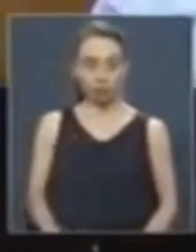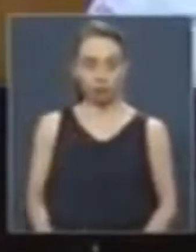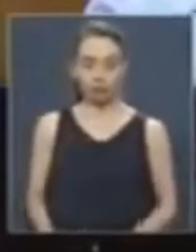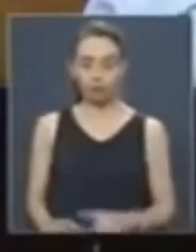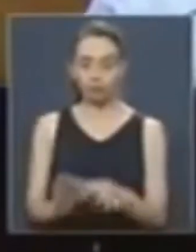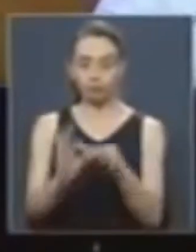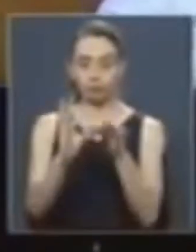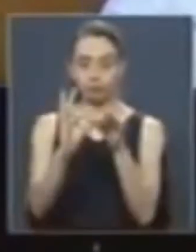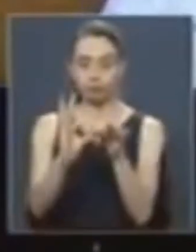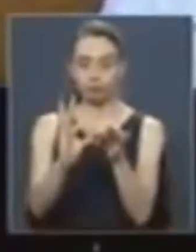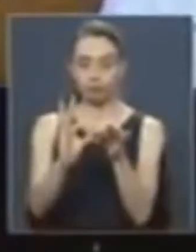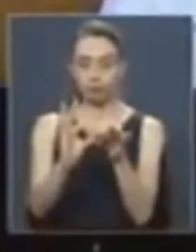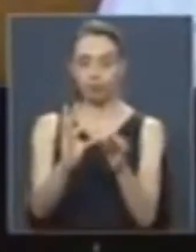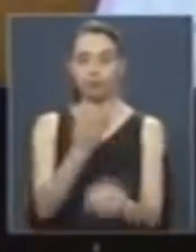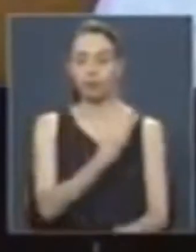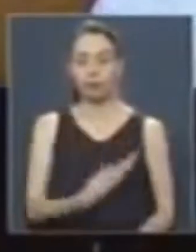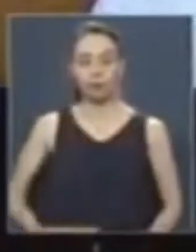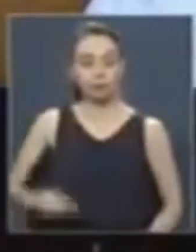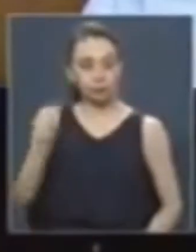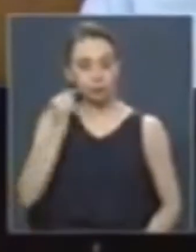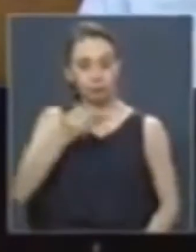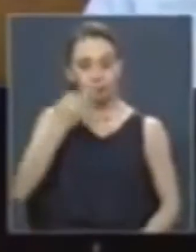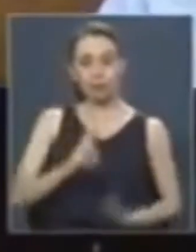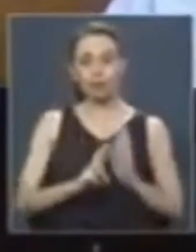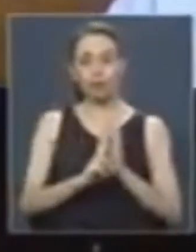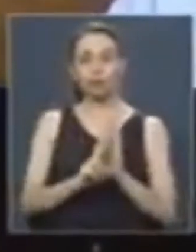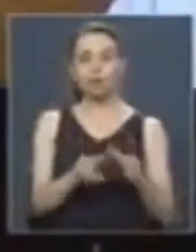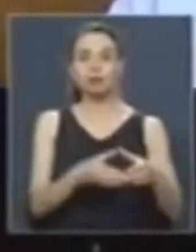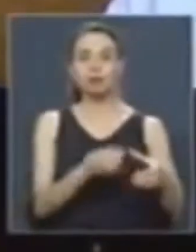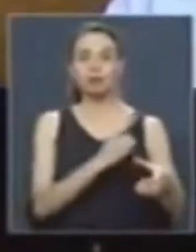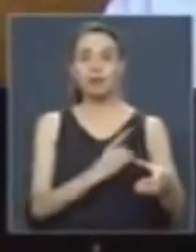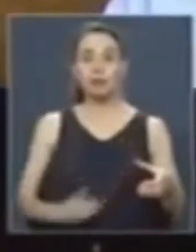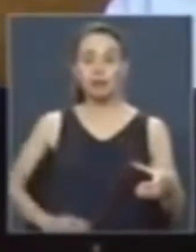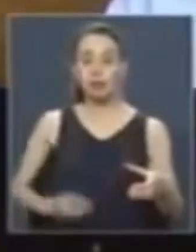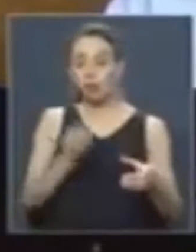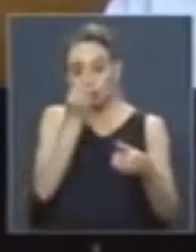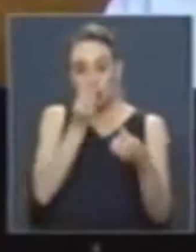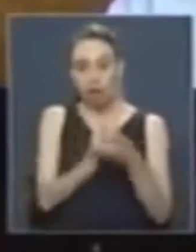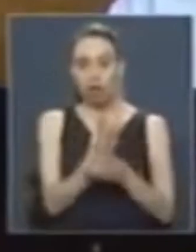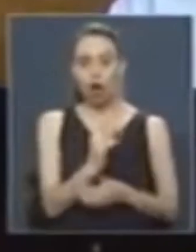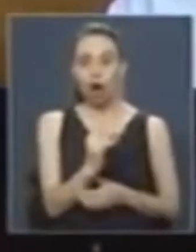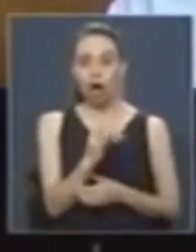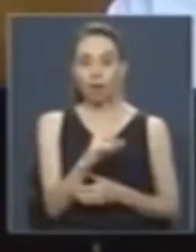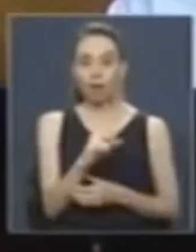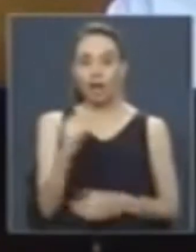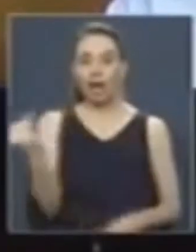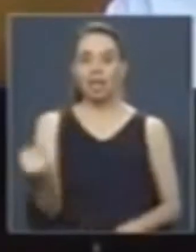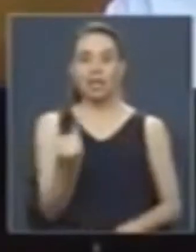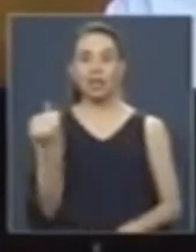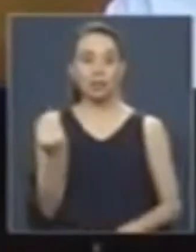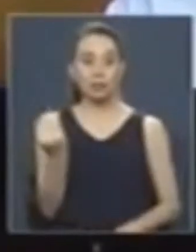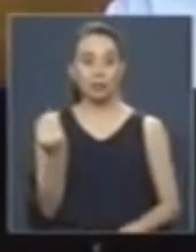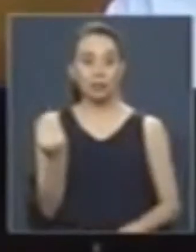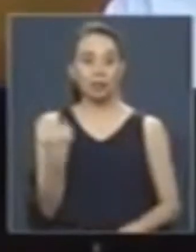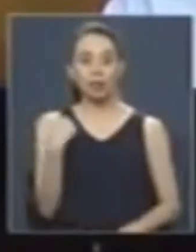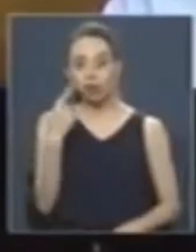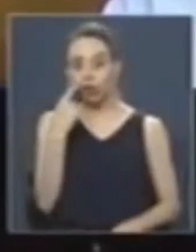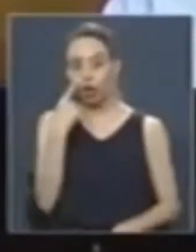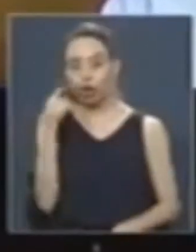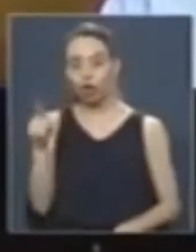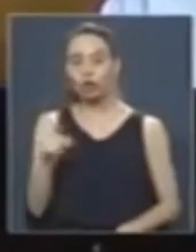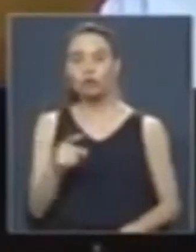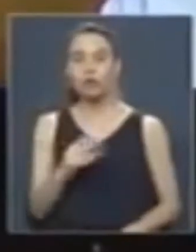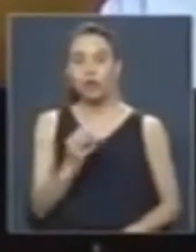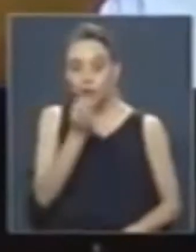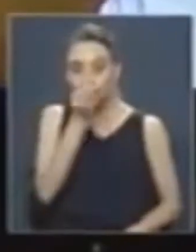Gracias, Presidenta. Hablo en representación de la bancada de radicales e independientes. Conocí a Florcita Motudo